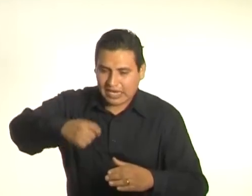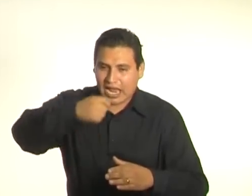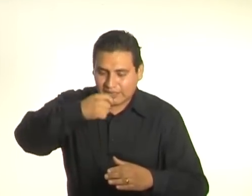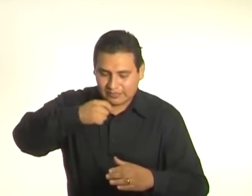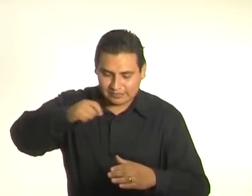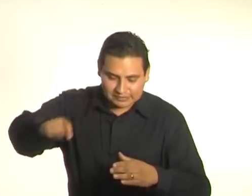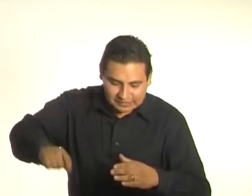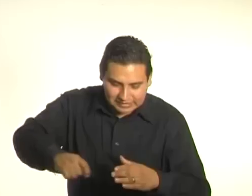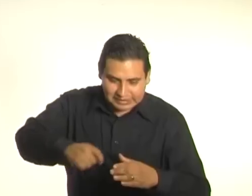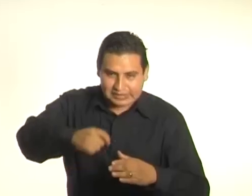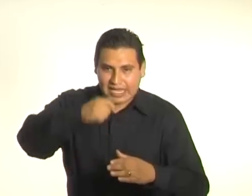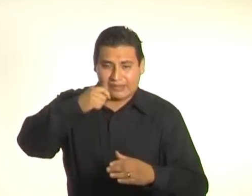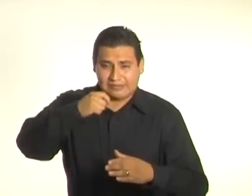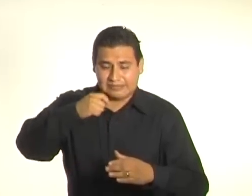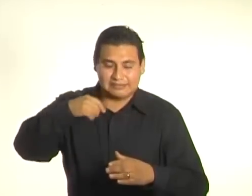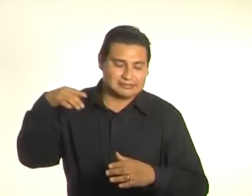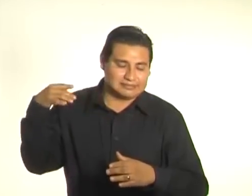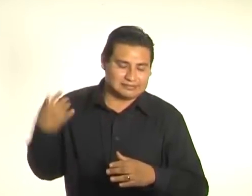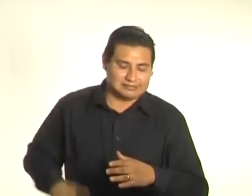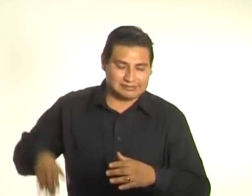Sixto. Imagínense.